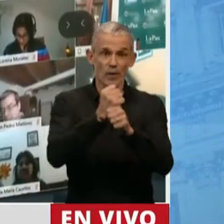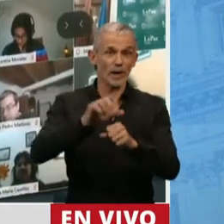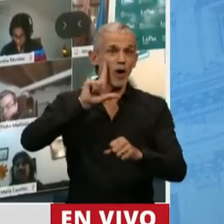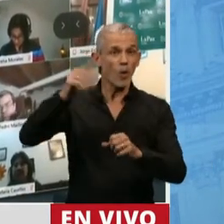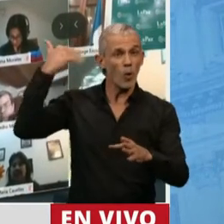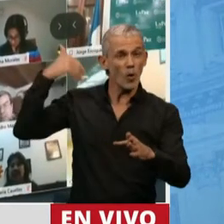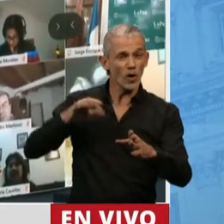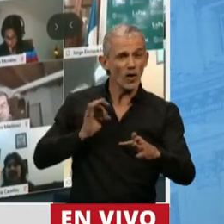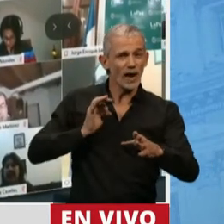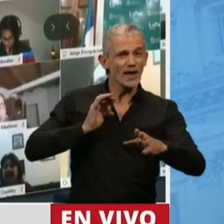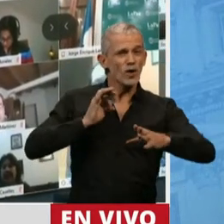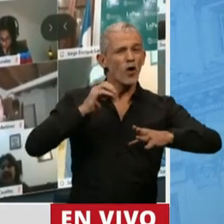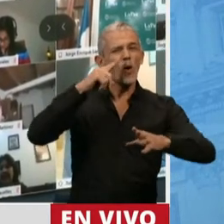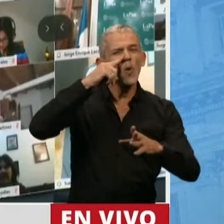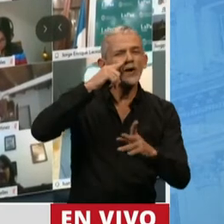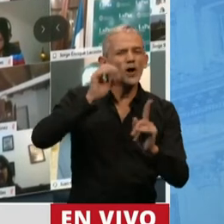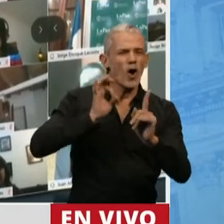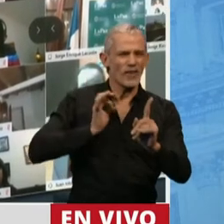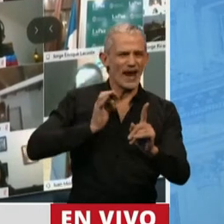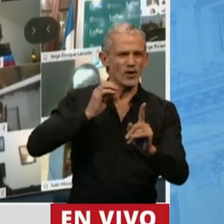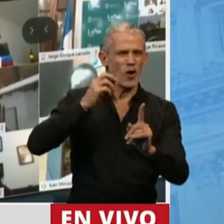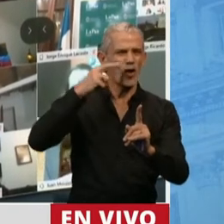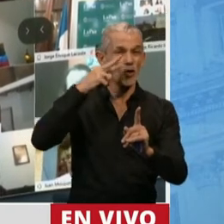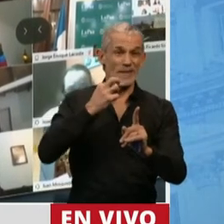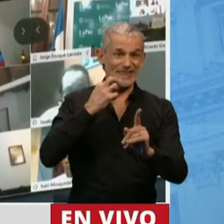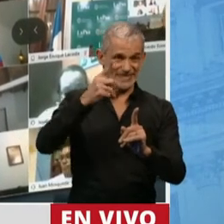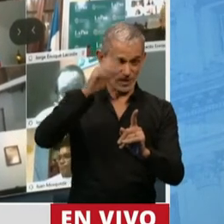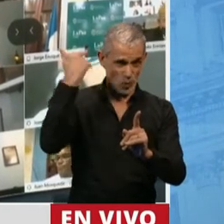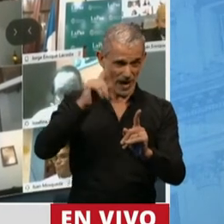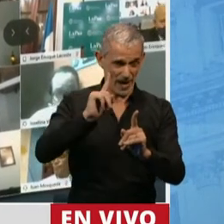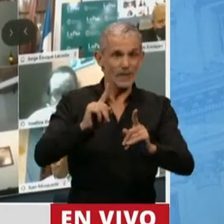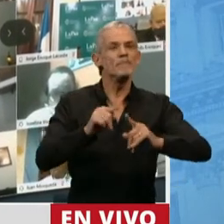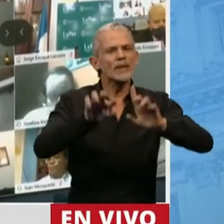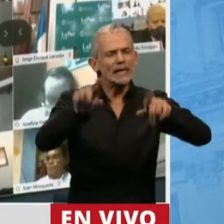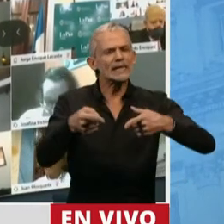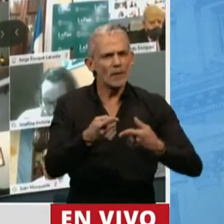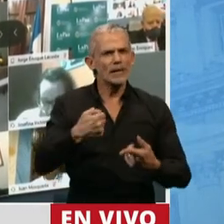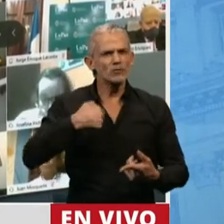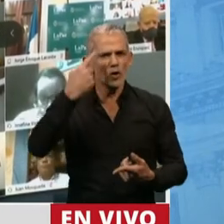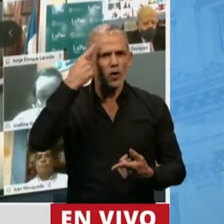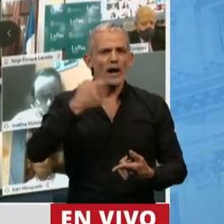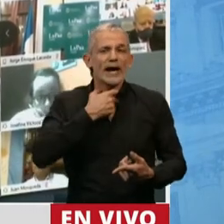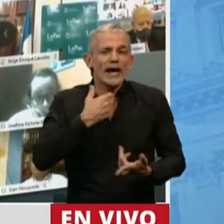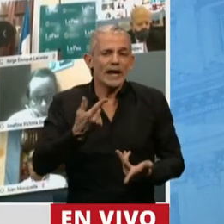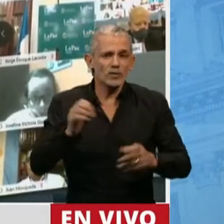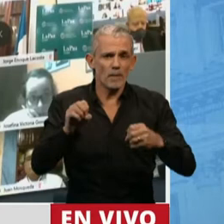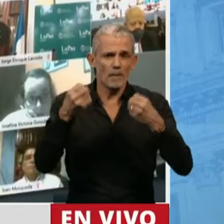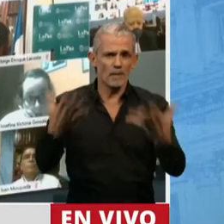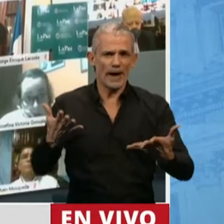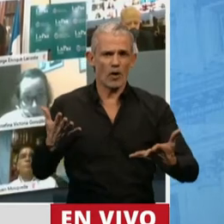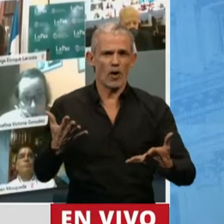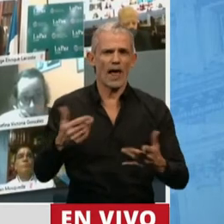2019. Disculpas. Y creo que también estamos mejorando y solucionando